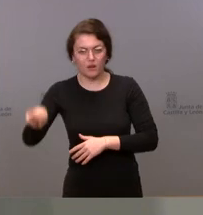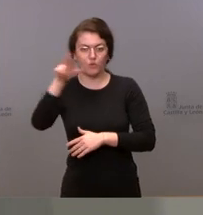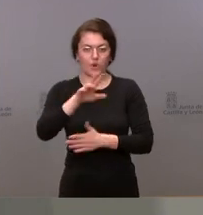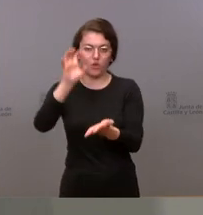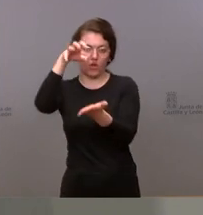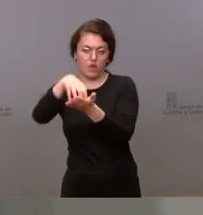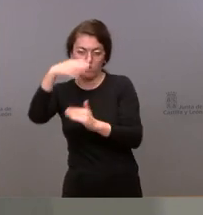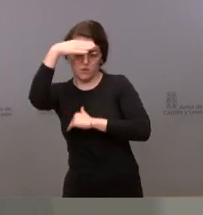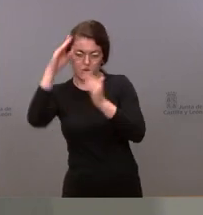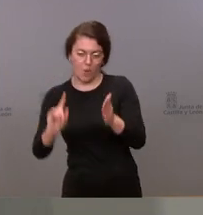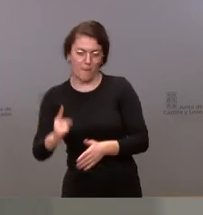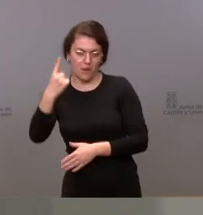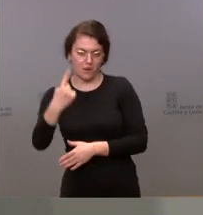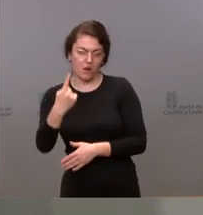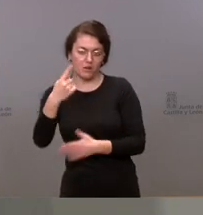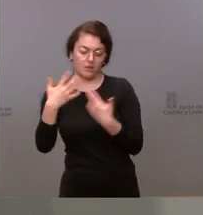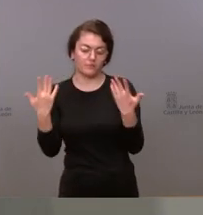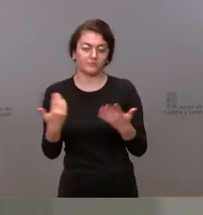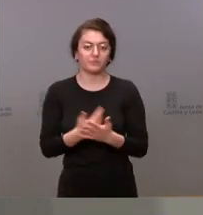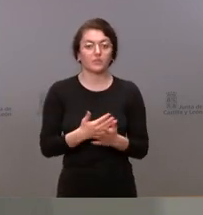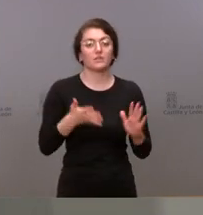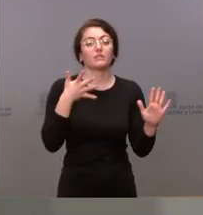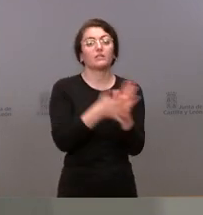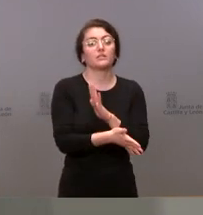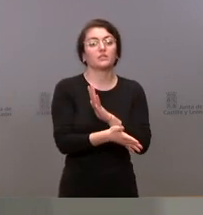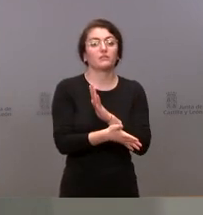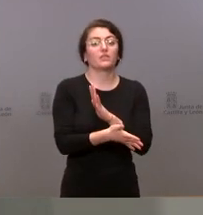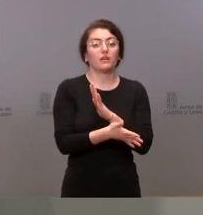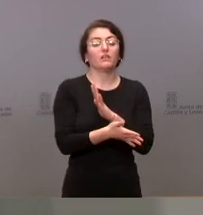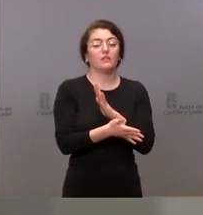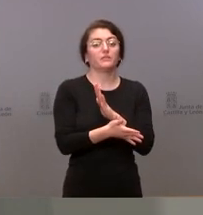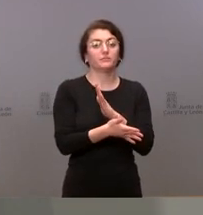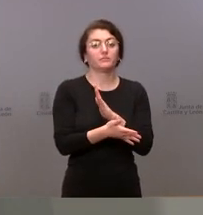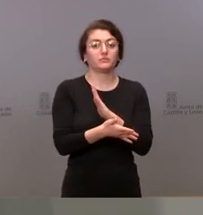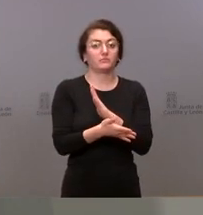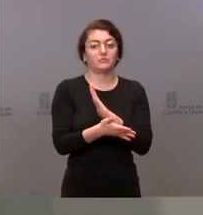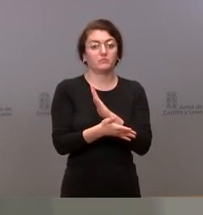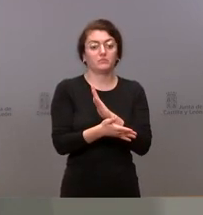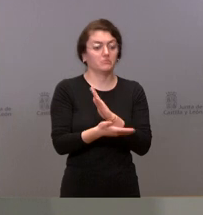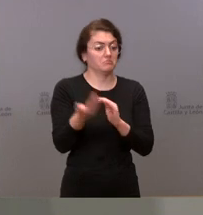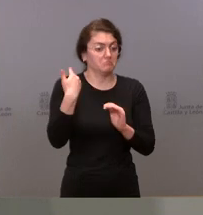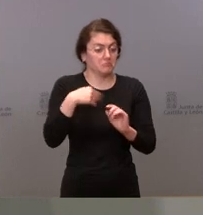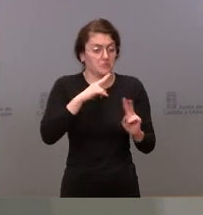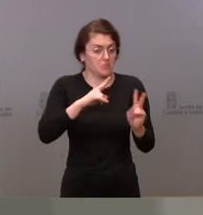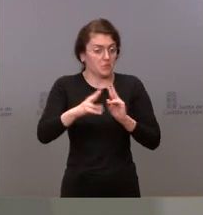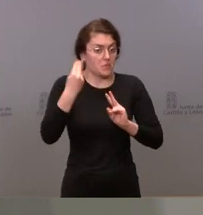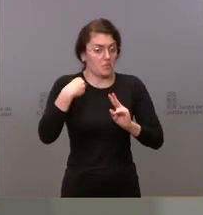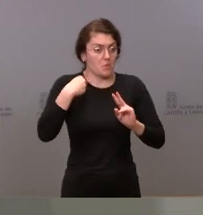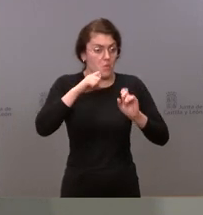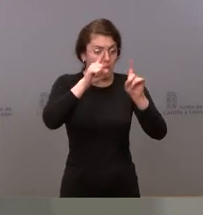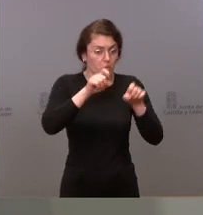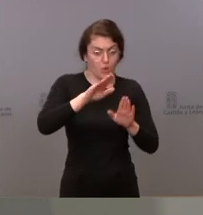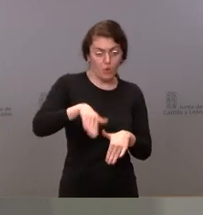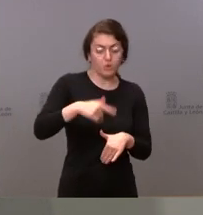atención primaria esto es en definitiva también lo que da respuesta a su última cuestión que es el grado tan intenso